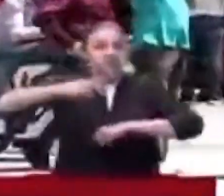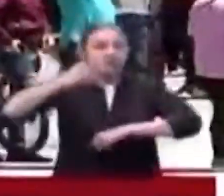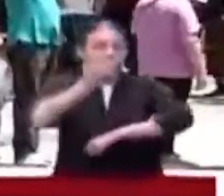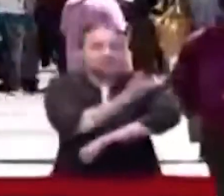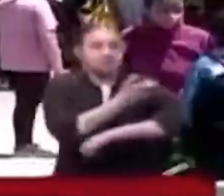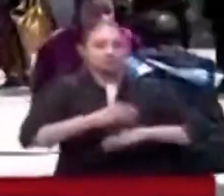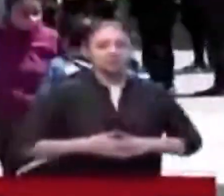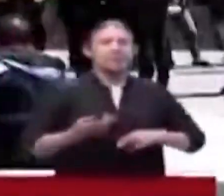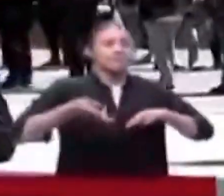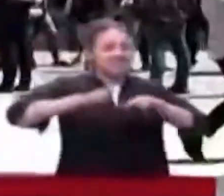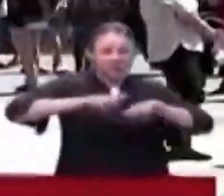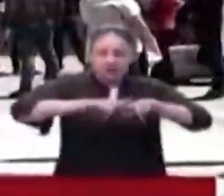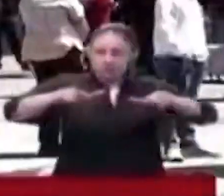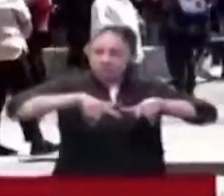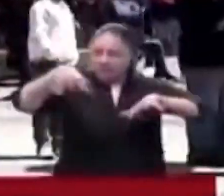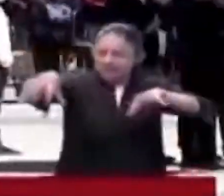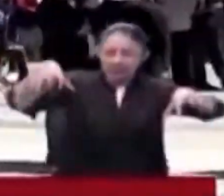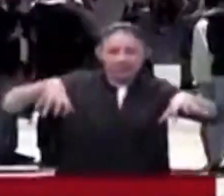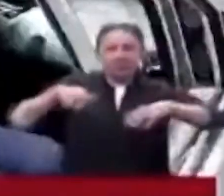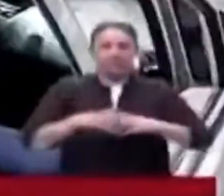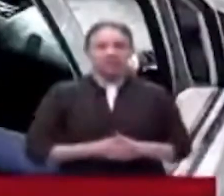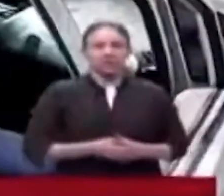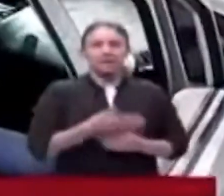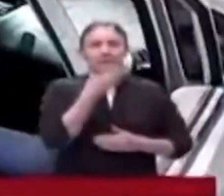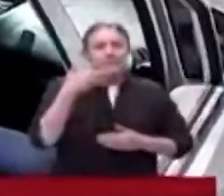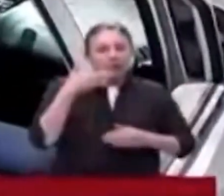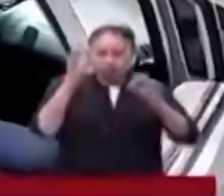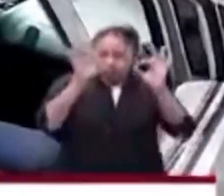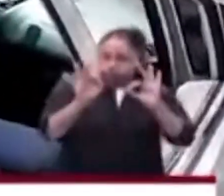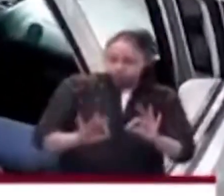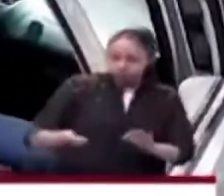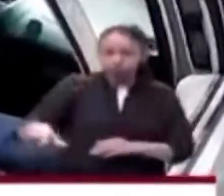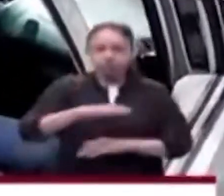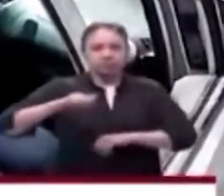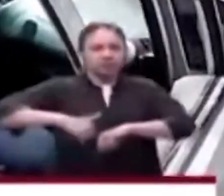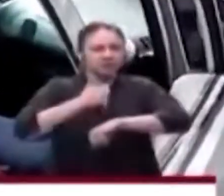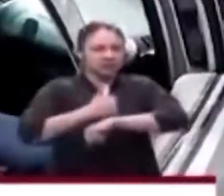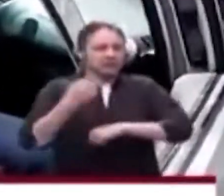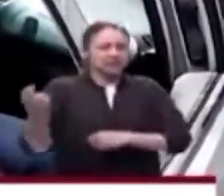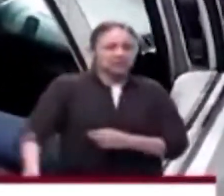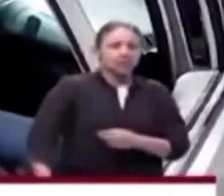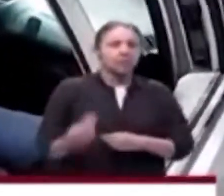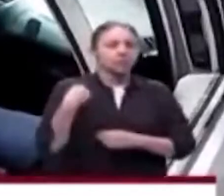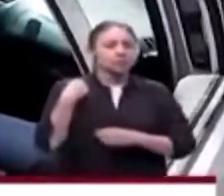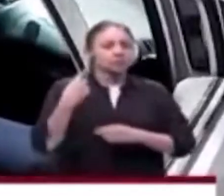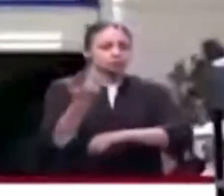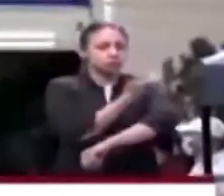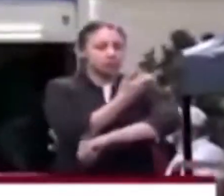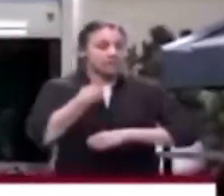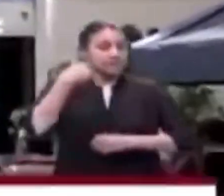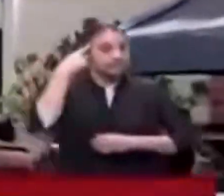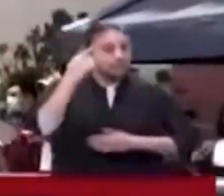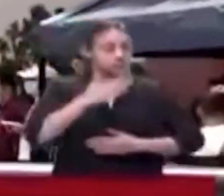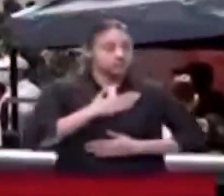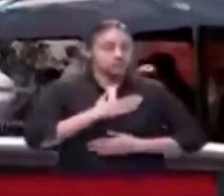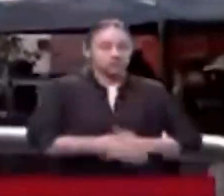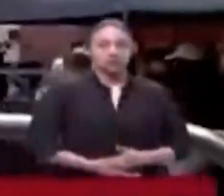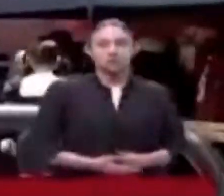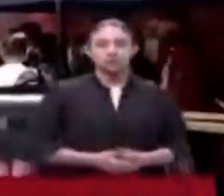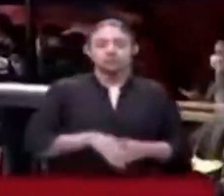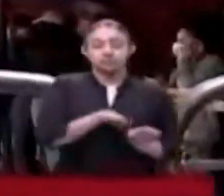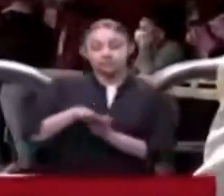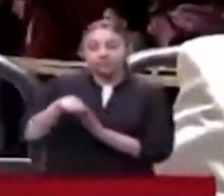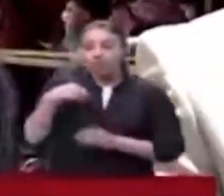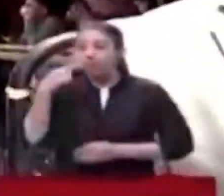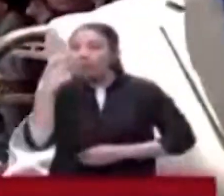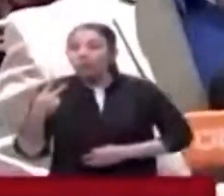Poner más puntos, no sé, mejor coordinación allá con la gente que vacuna, ¿no? Pienso yo. Por otro lado, podemos